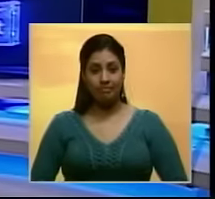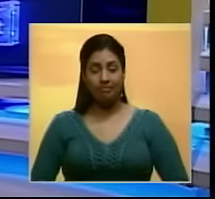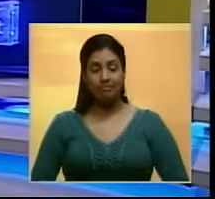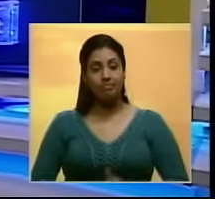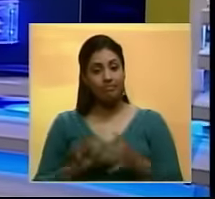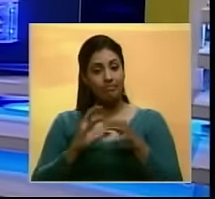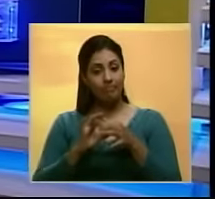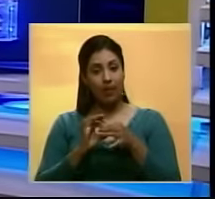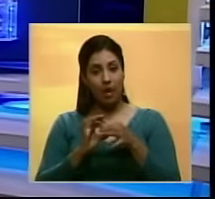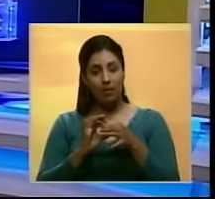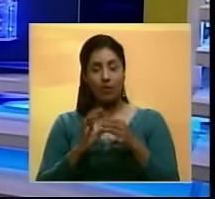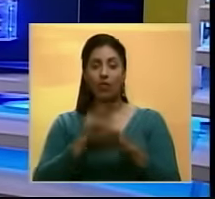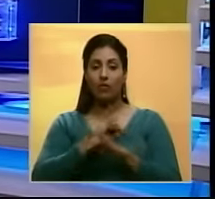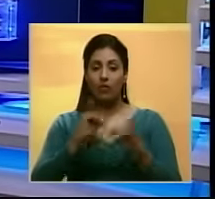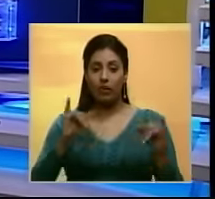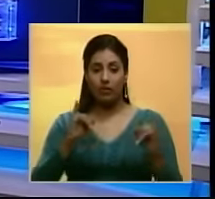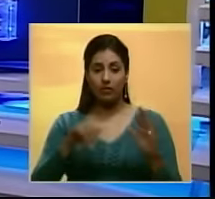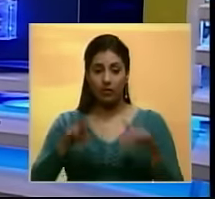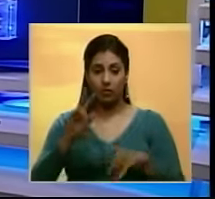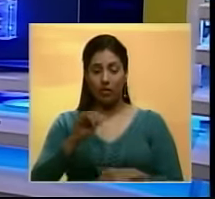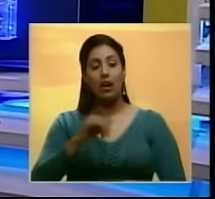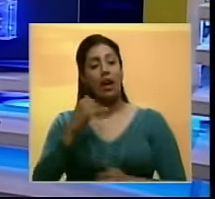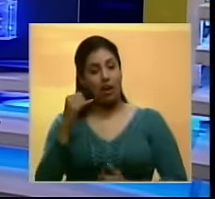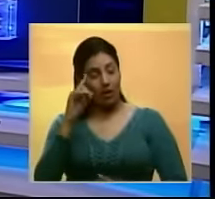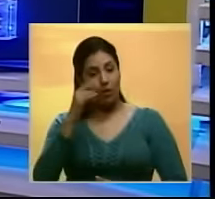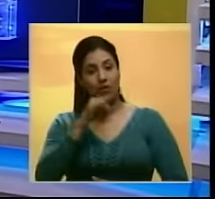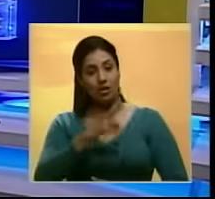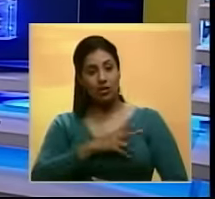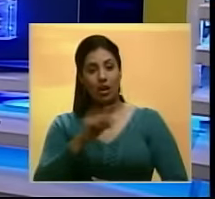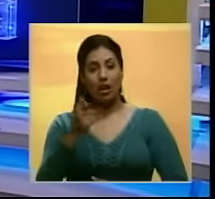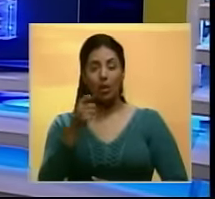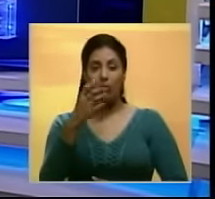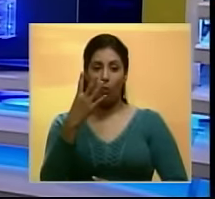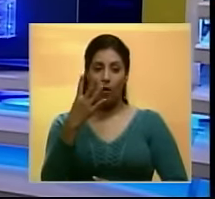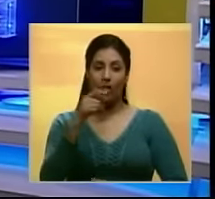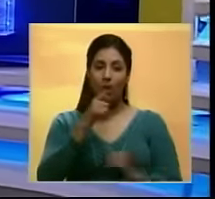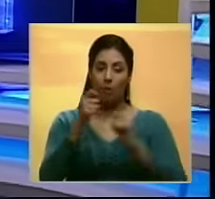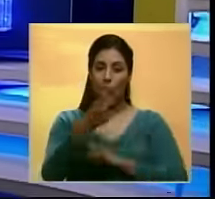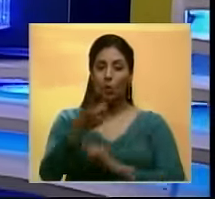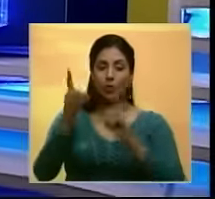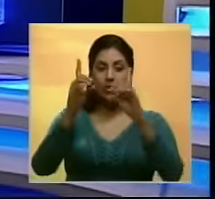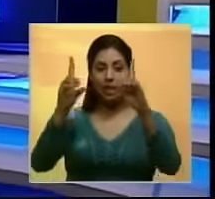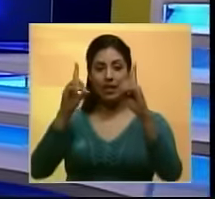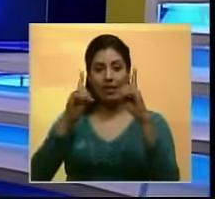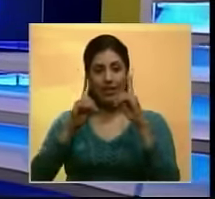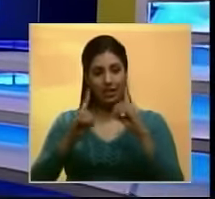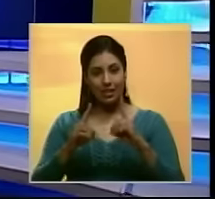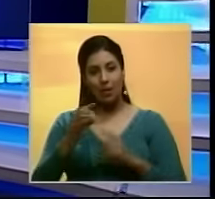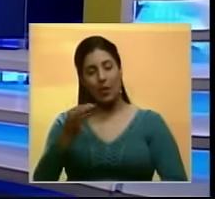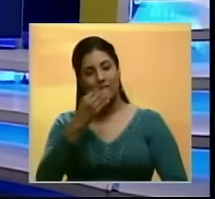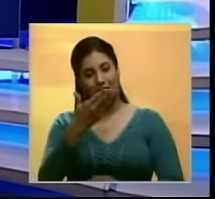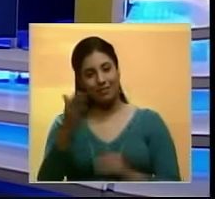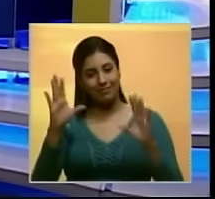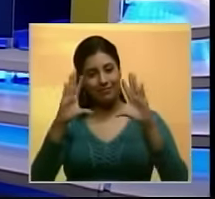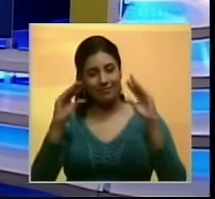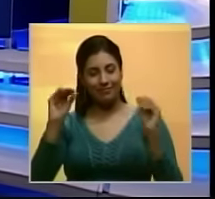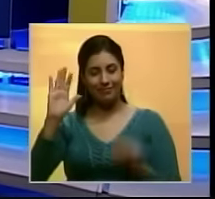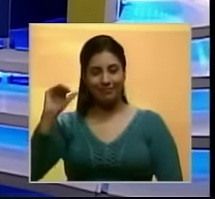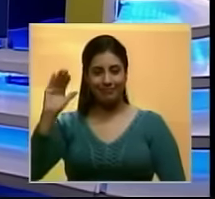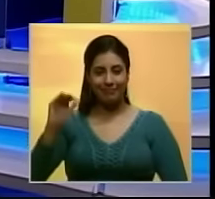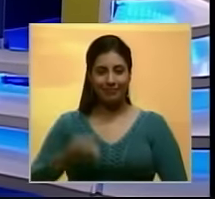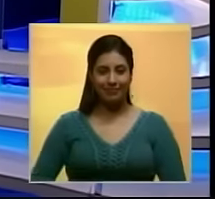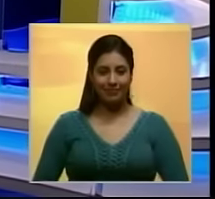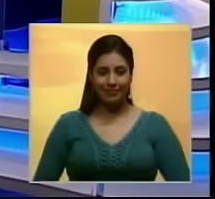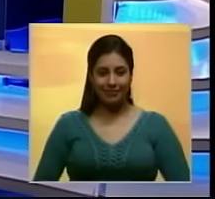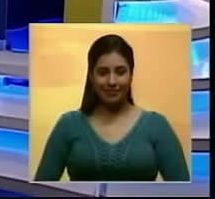Amigos Y hasta aquí La presente emisión Recuerden Noticiero Buenemisión Canal 4 Reporta Y ustedes Deciden Feliz tarde Buenas tardes